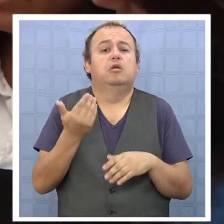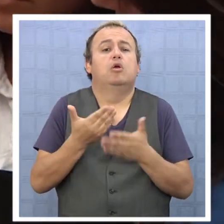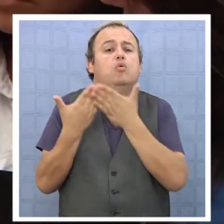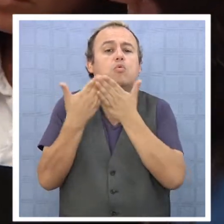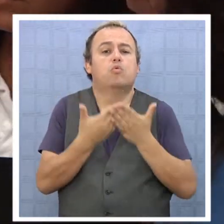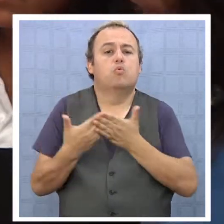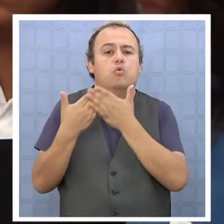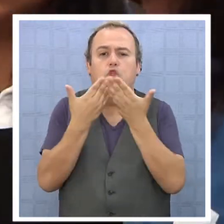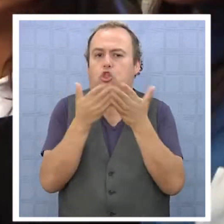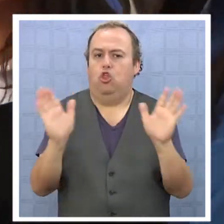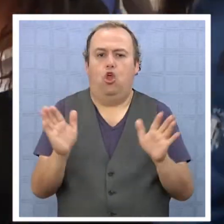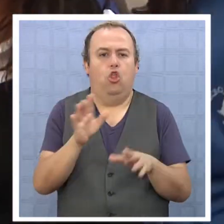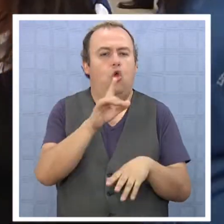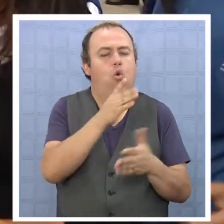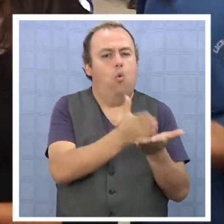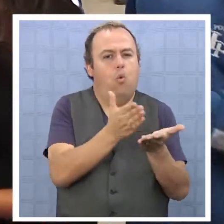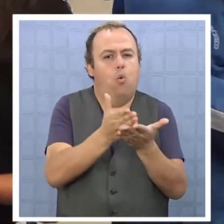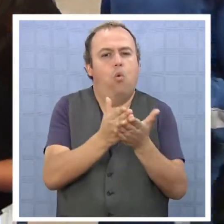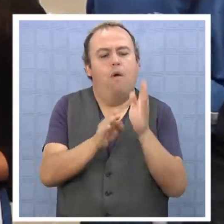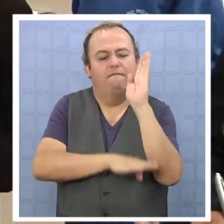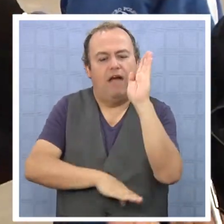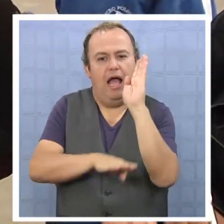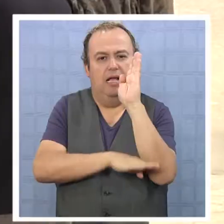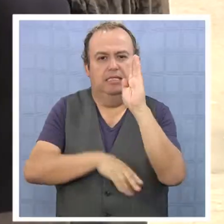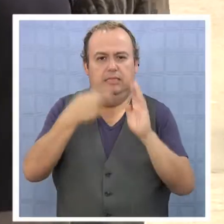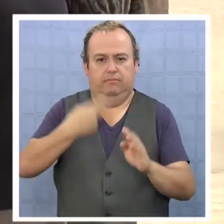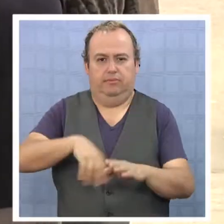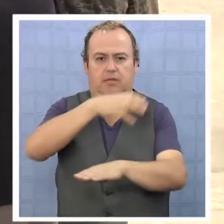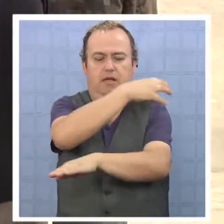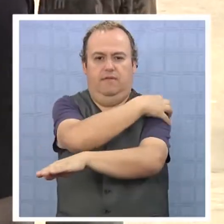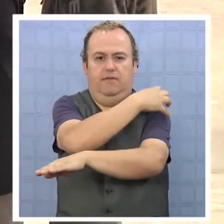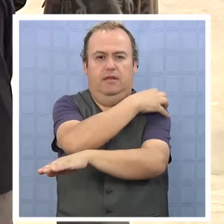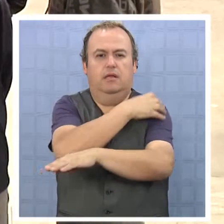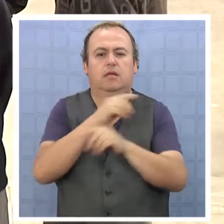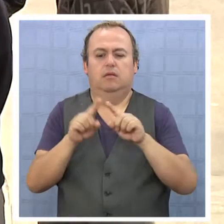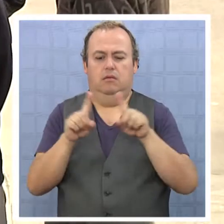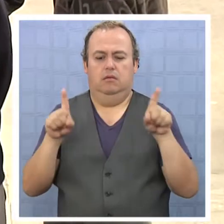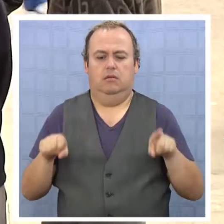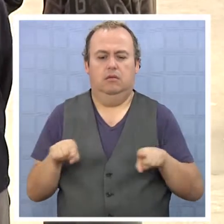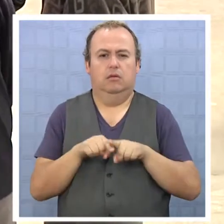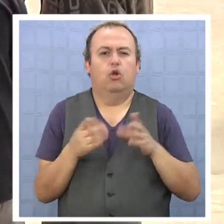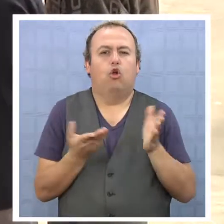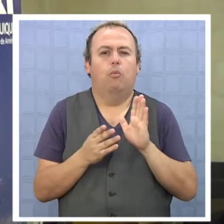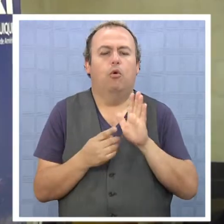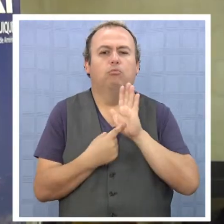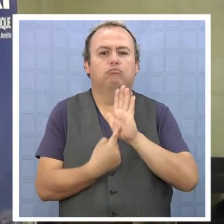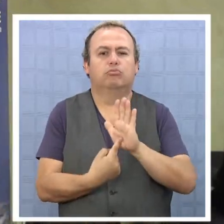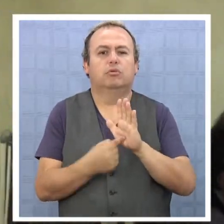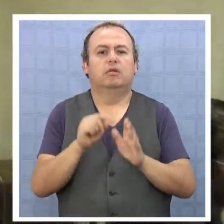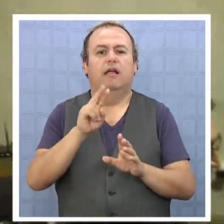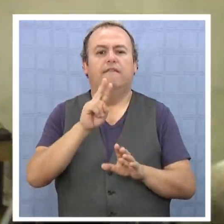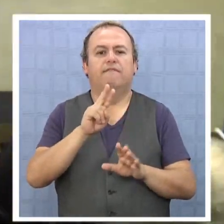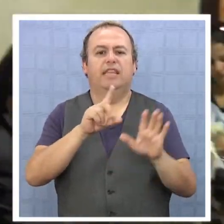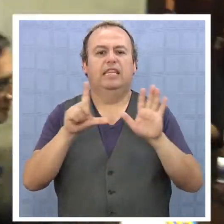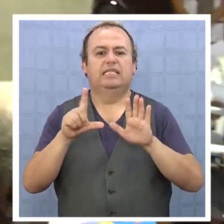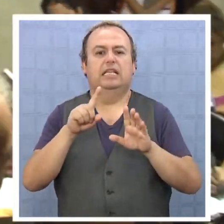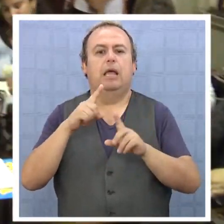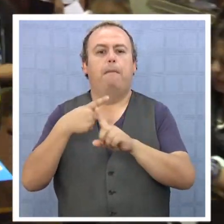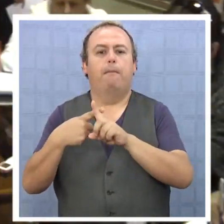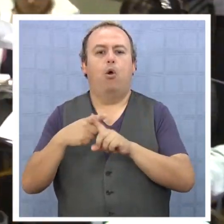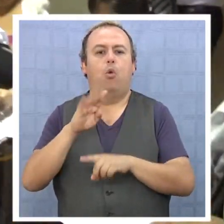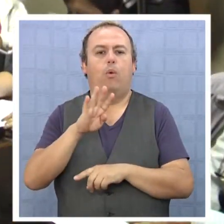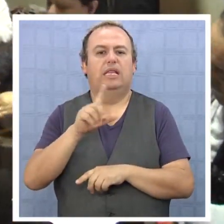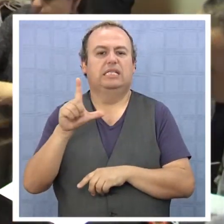de todos los establecimientos de educación básica de la región. El formato de presentación es de 27 por